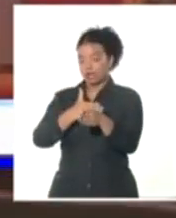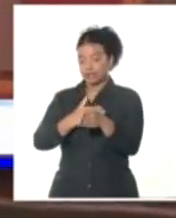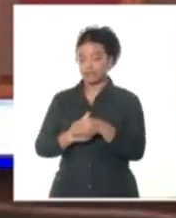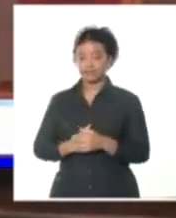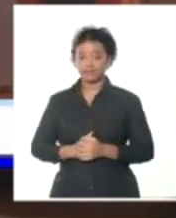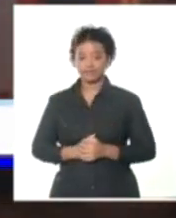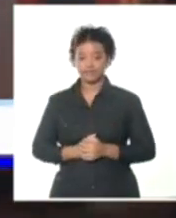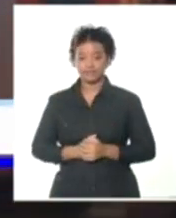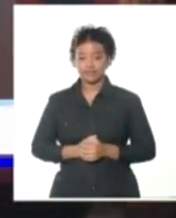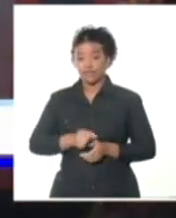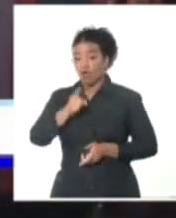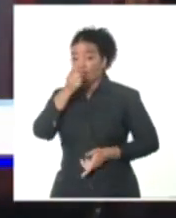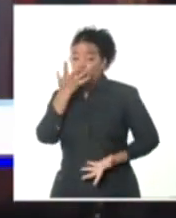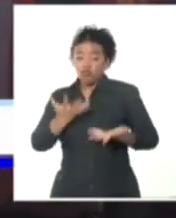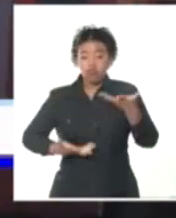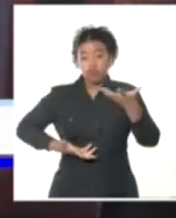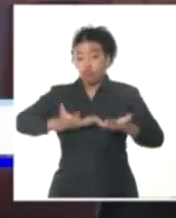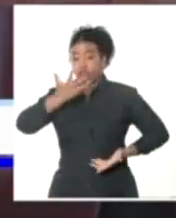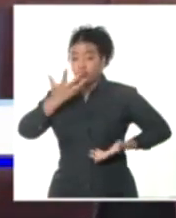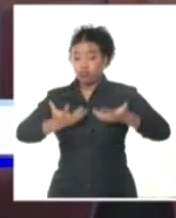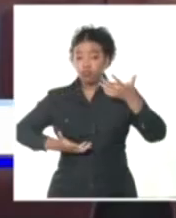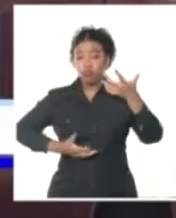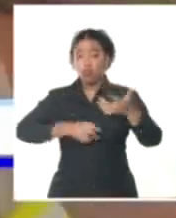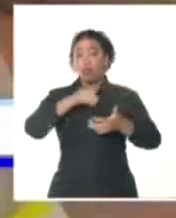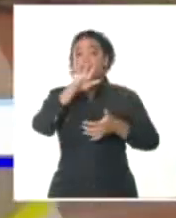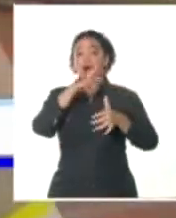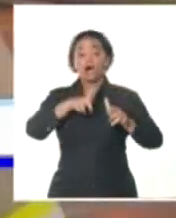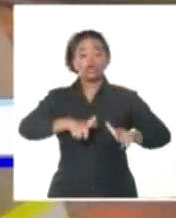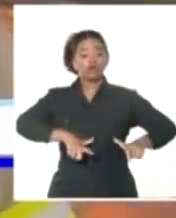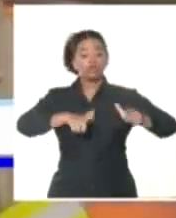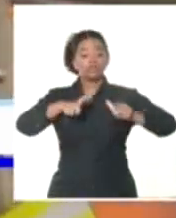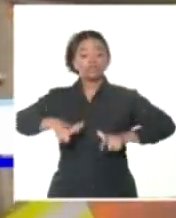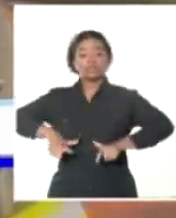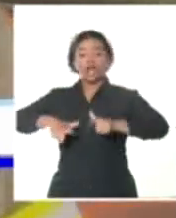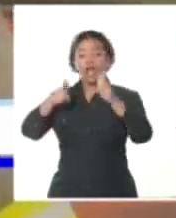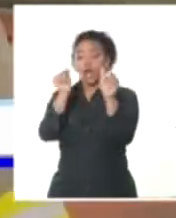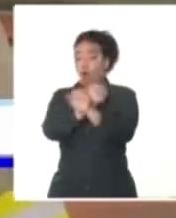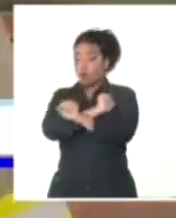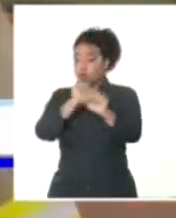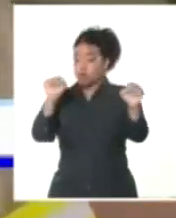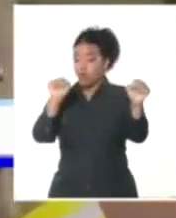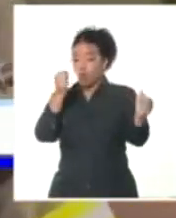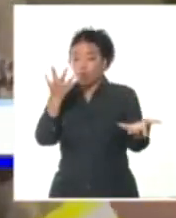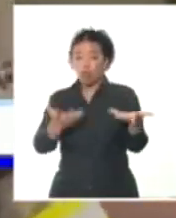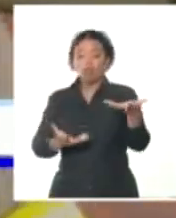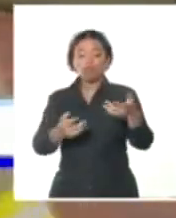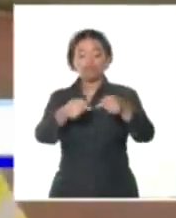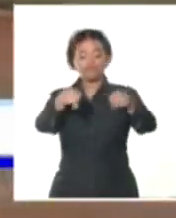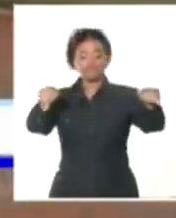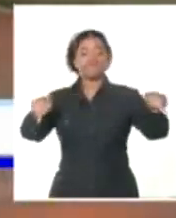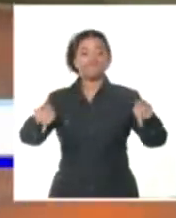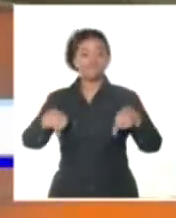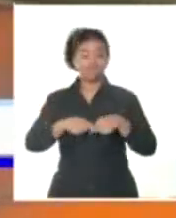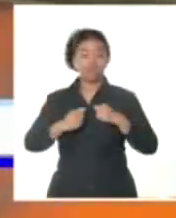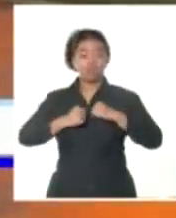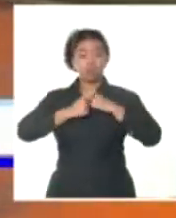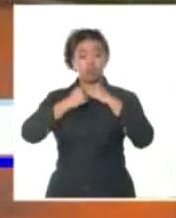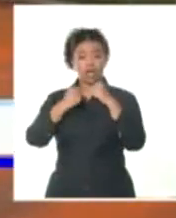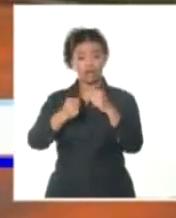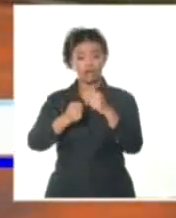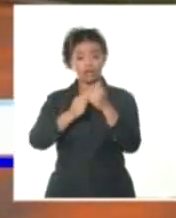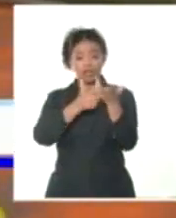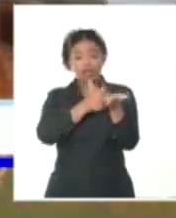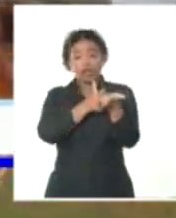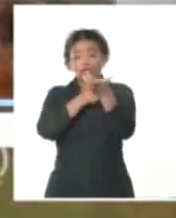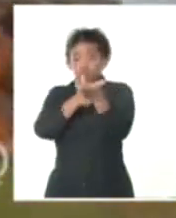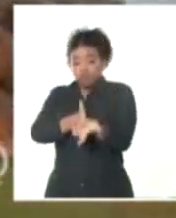El incendio provocó la destrucción de cuatro tanques e incendios en una superficie de 2.000 metros cuadrados. Los cuerpos de bomberos consiguieron